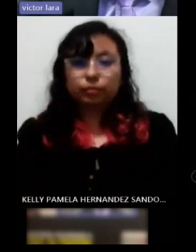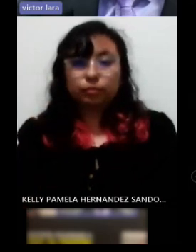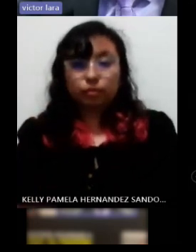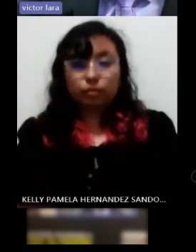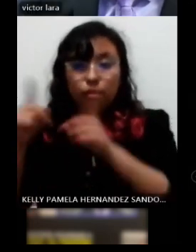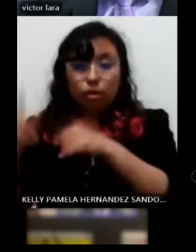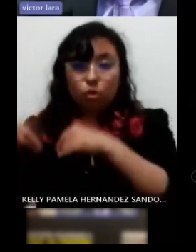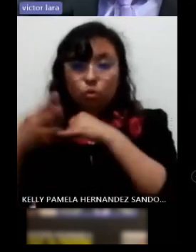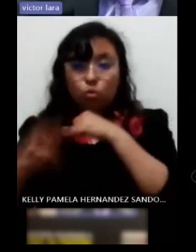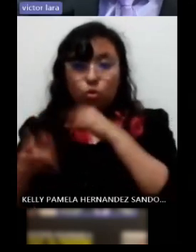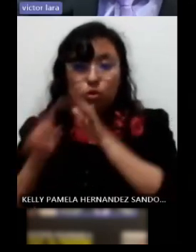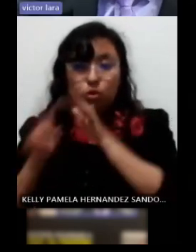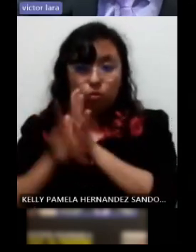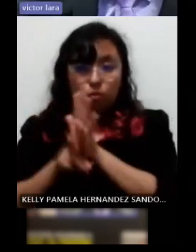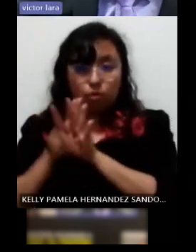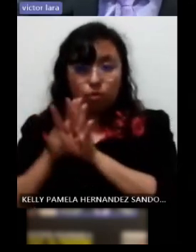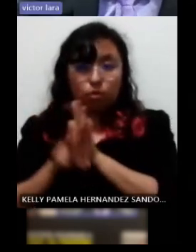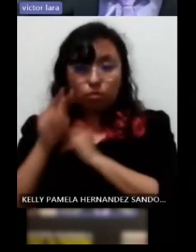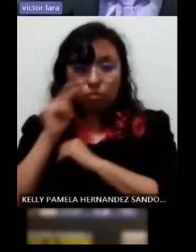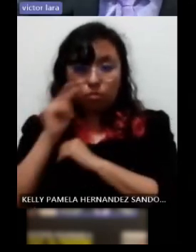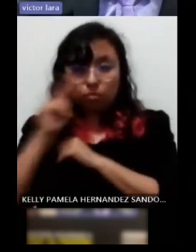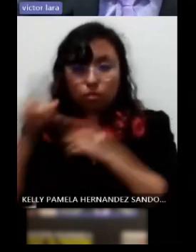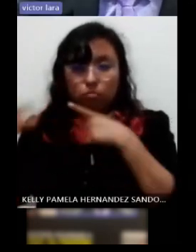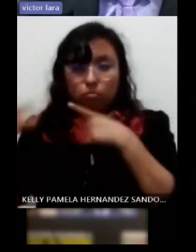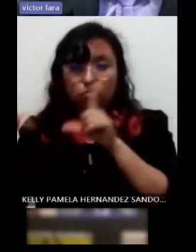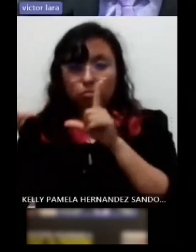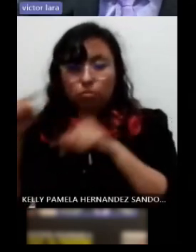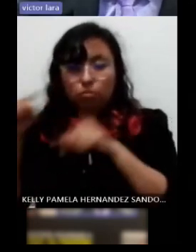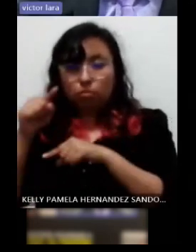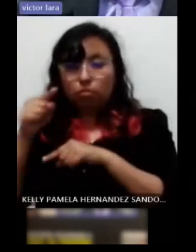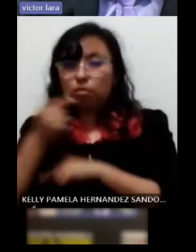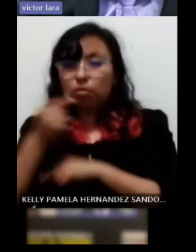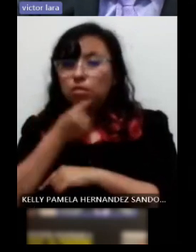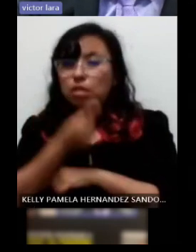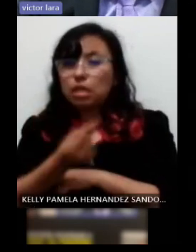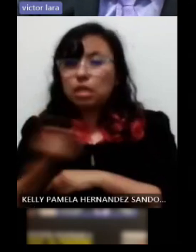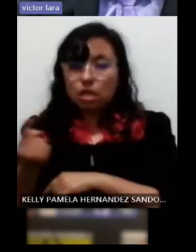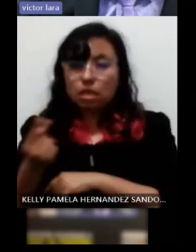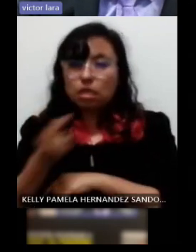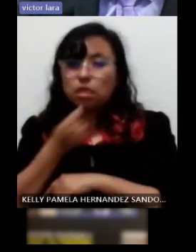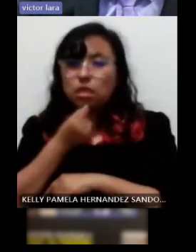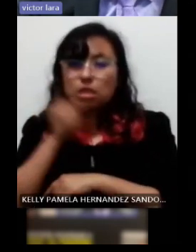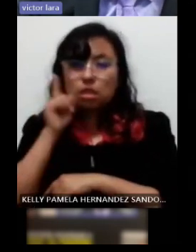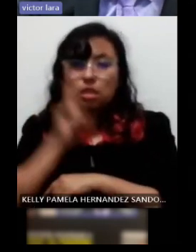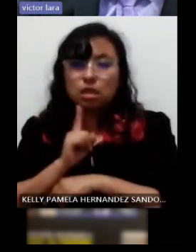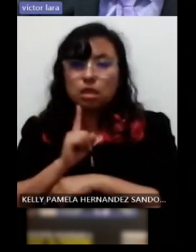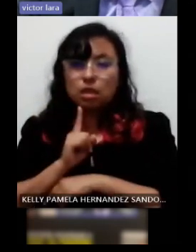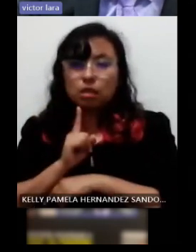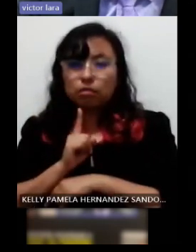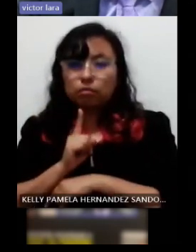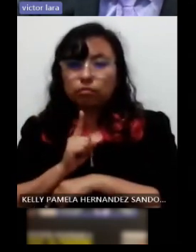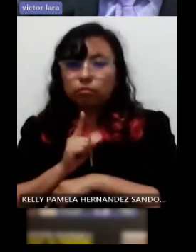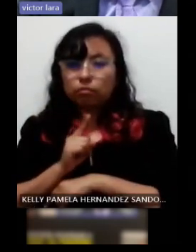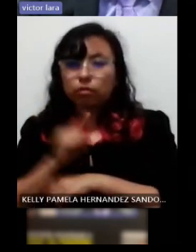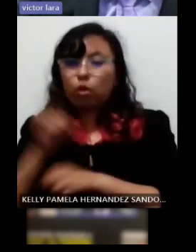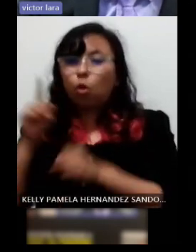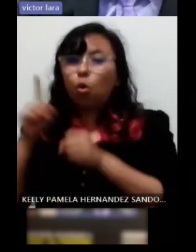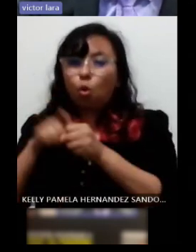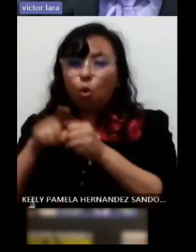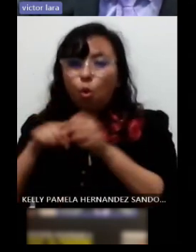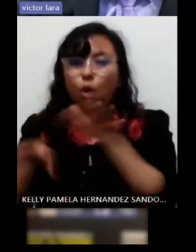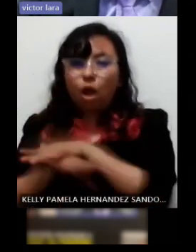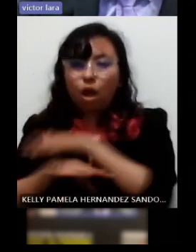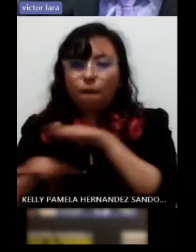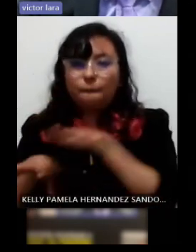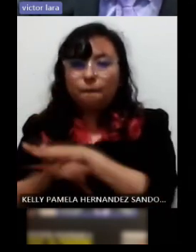video que se presenta le otorgo a una pequeñita lo que es un pingüino que va cambiando de colores para